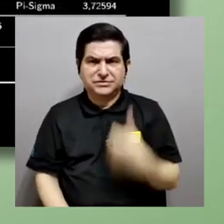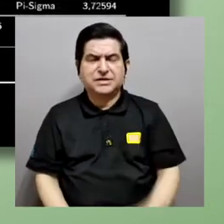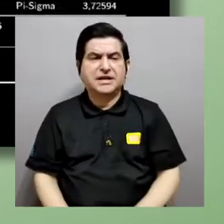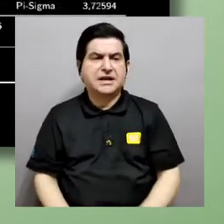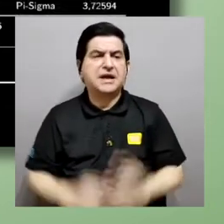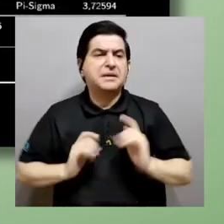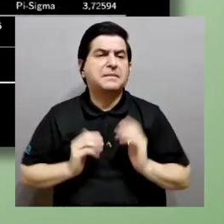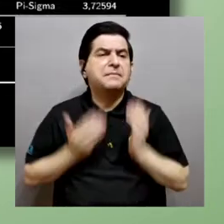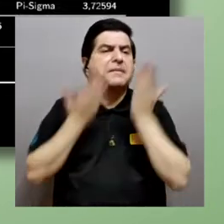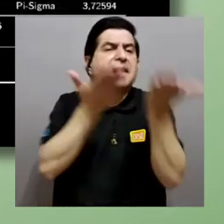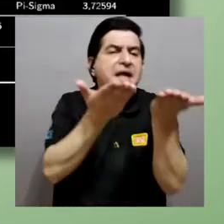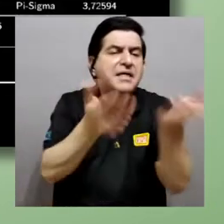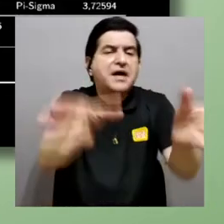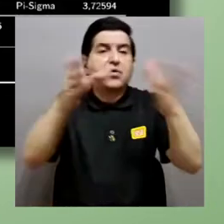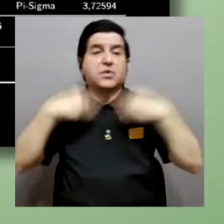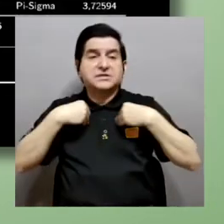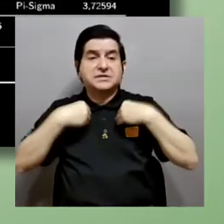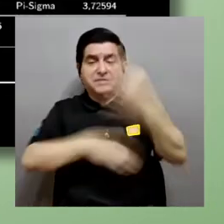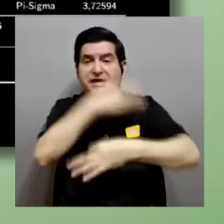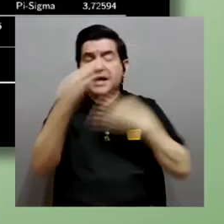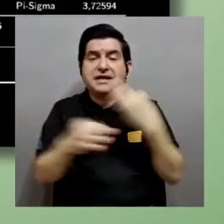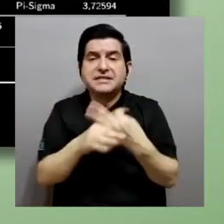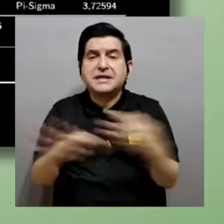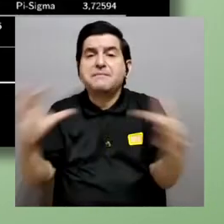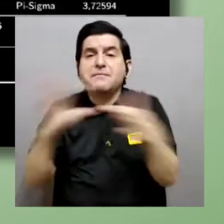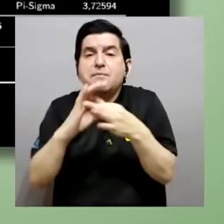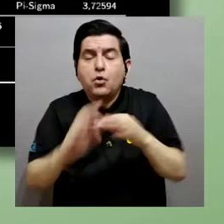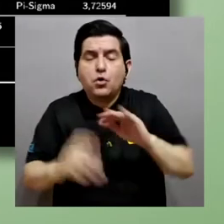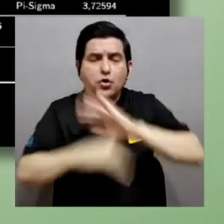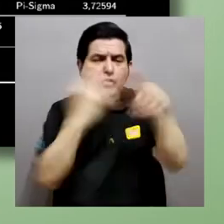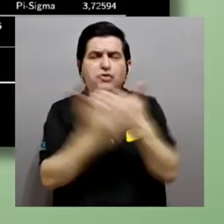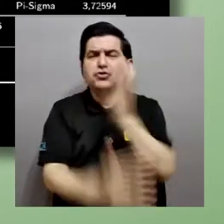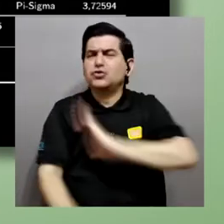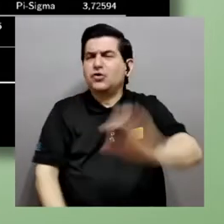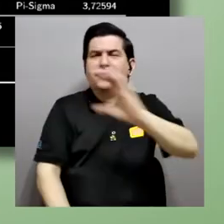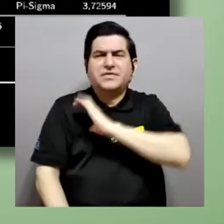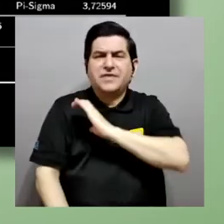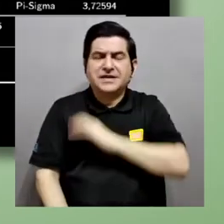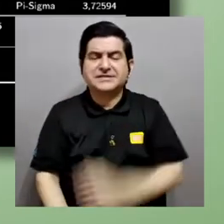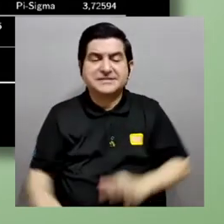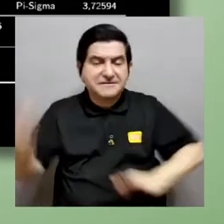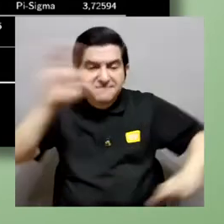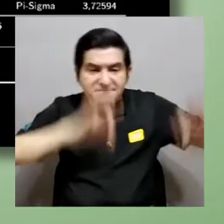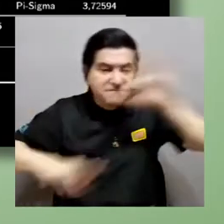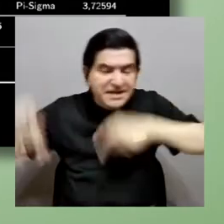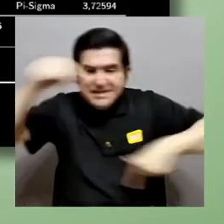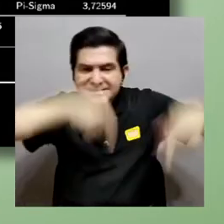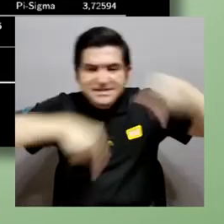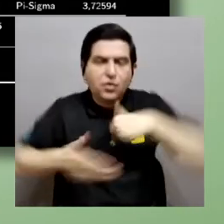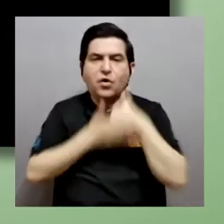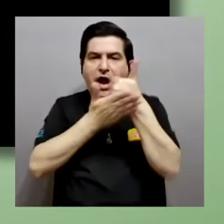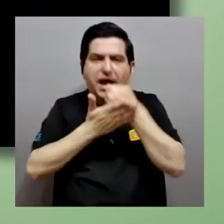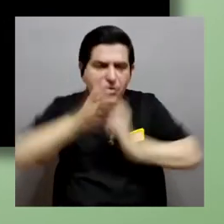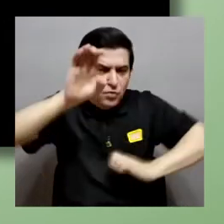los tipos de enlaces, los residuos. Hay un montón de características, como les digo, físico-químicas que servirán para evaluar la idoneidad de ese posible